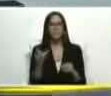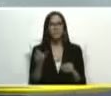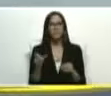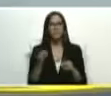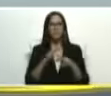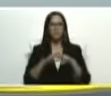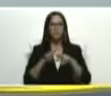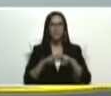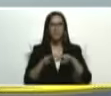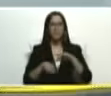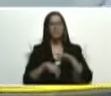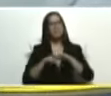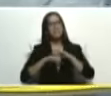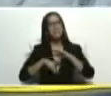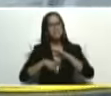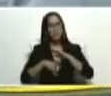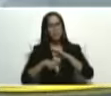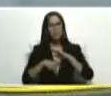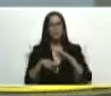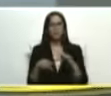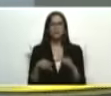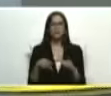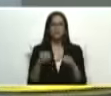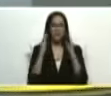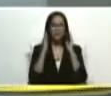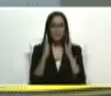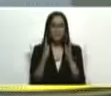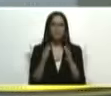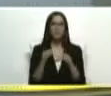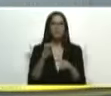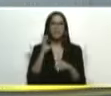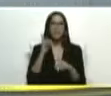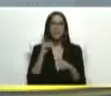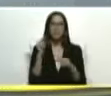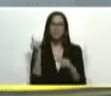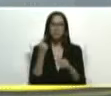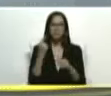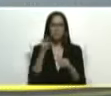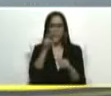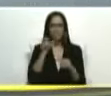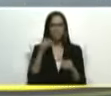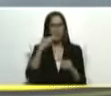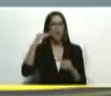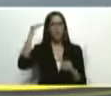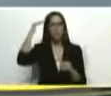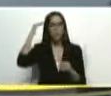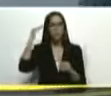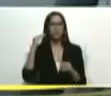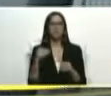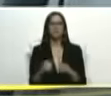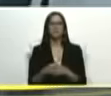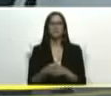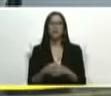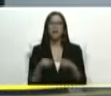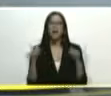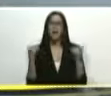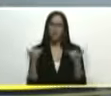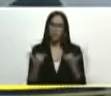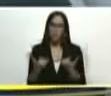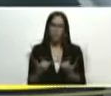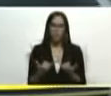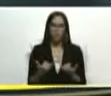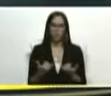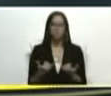dentro de los CDI presidente hasta el momento se atendían solo personas adultas es en esta oportunidad